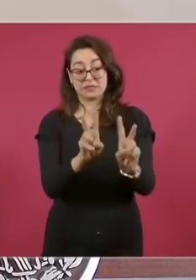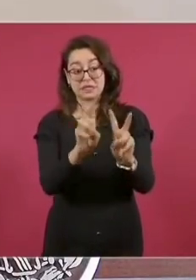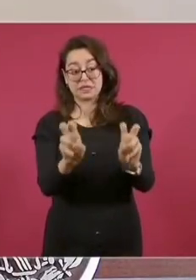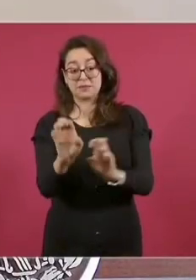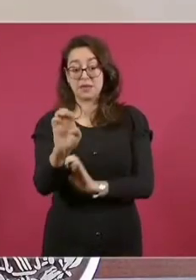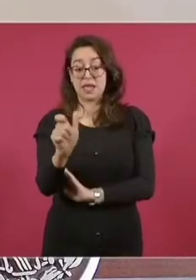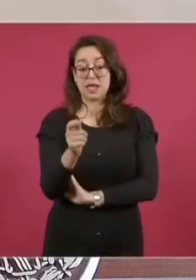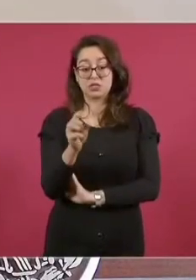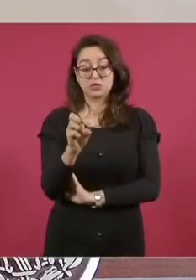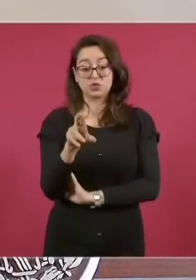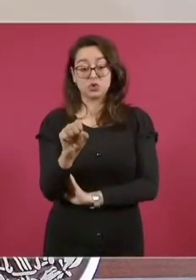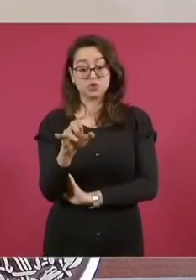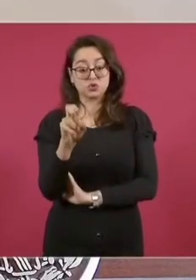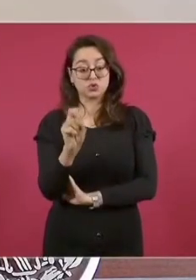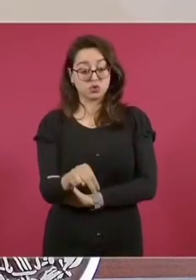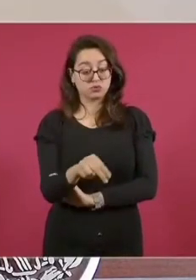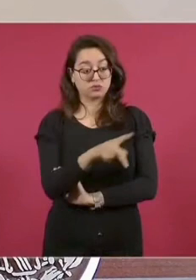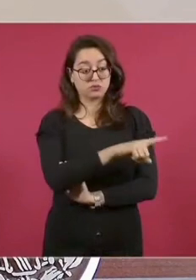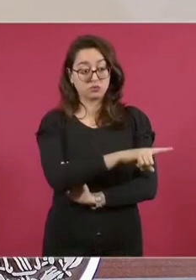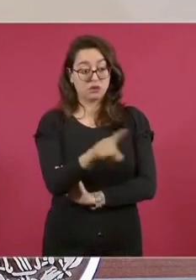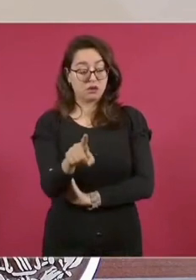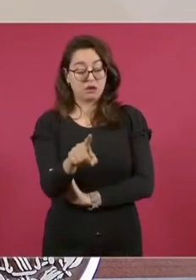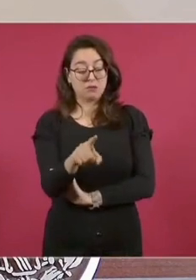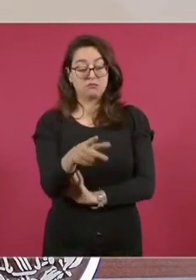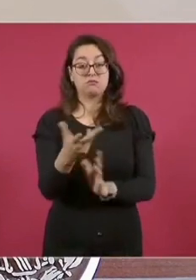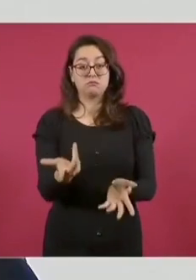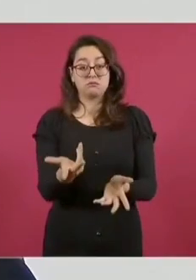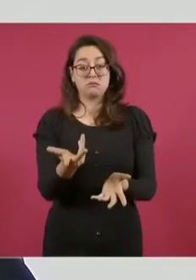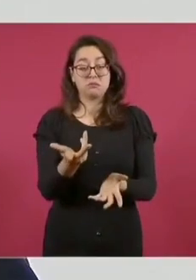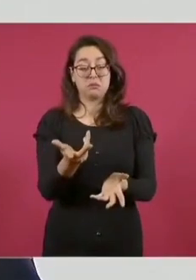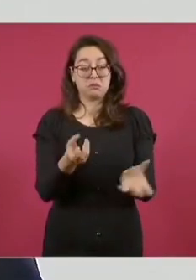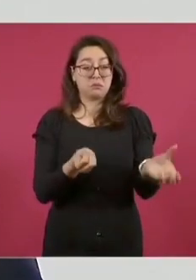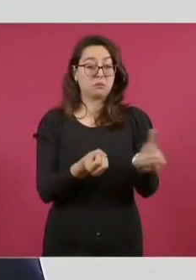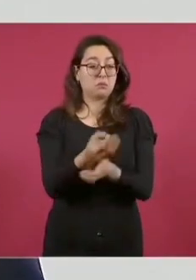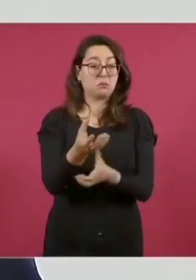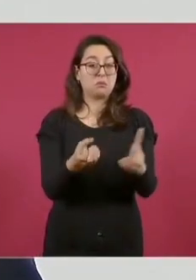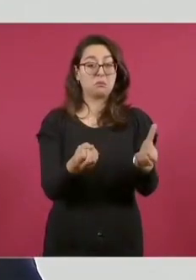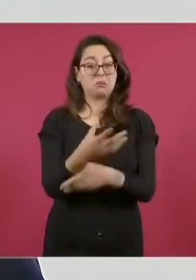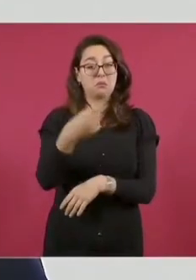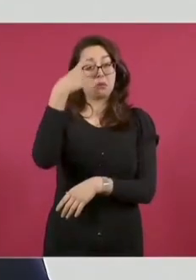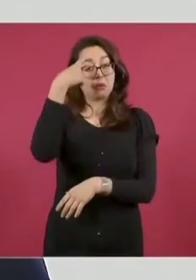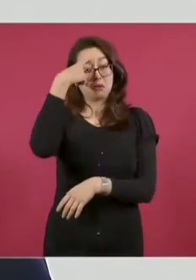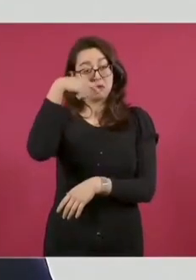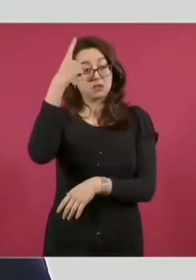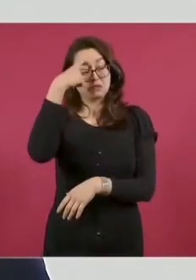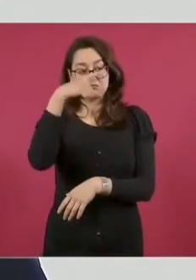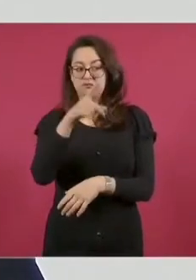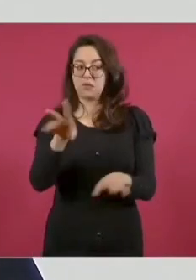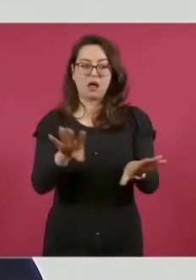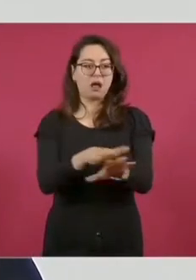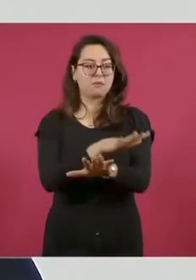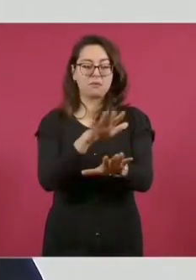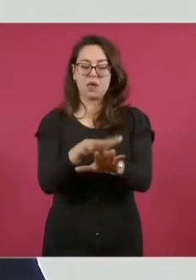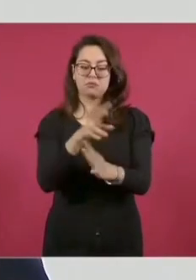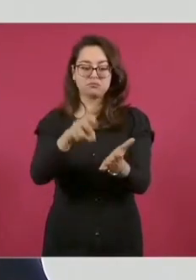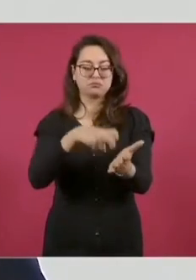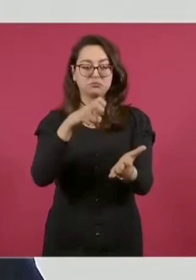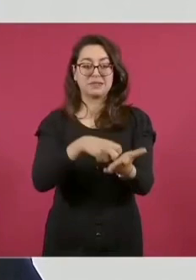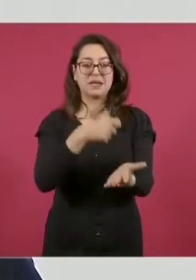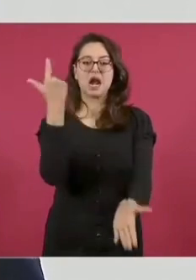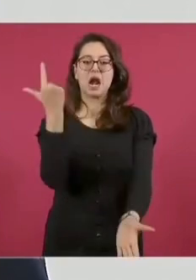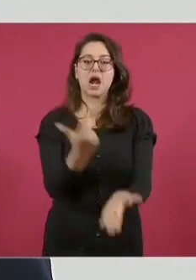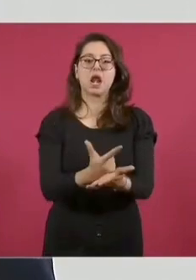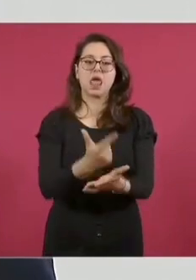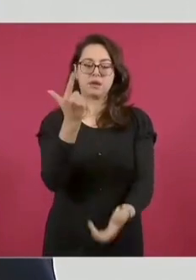los delincuentes sean puestos en libertad con facilidad, como actualmente ocurre. El proyecto considera